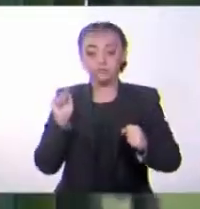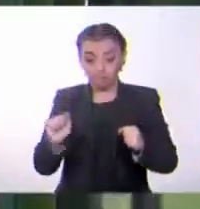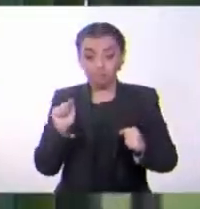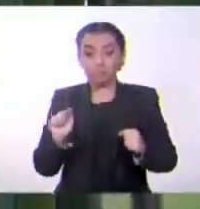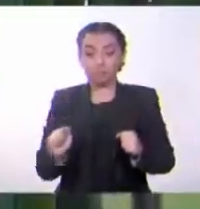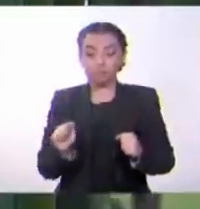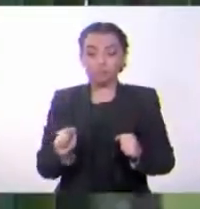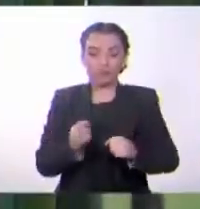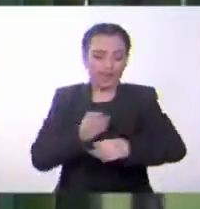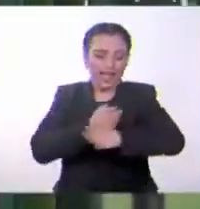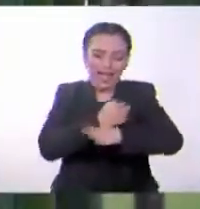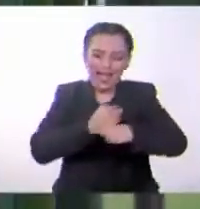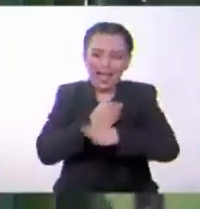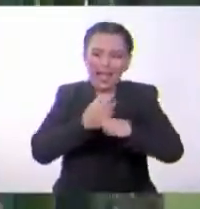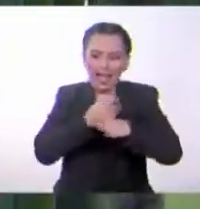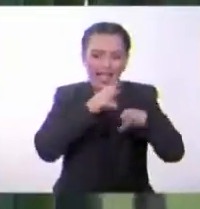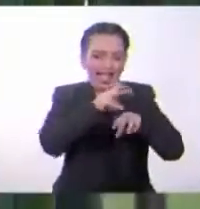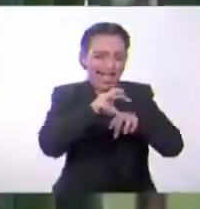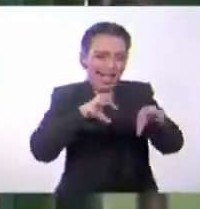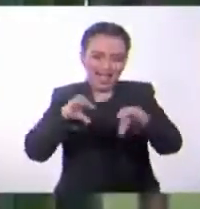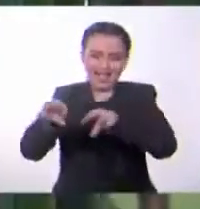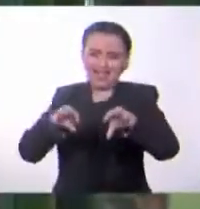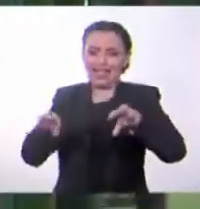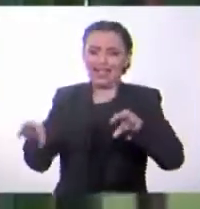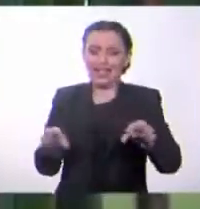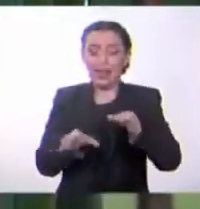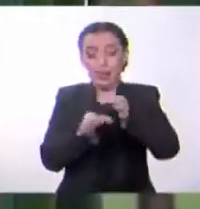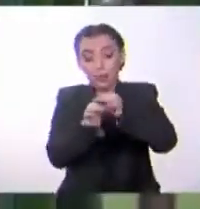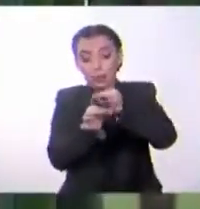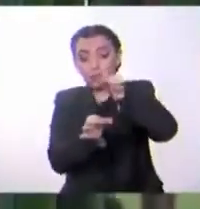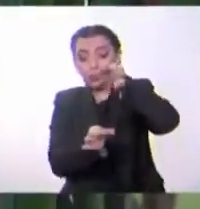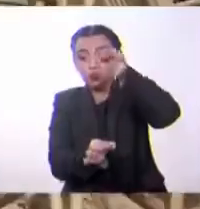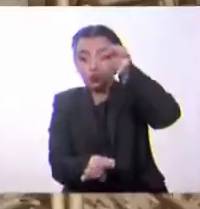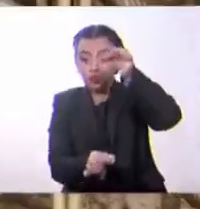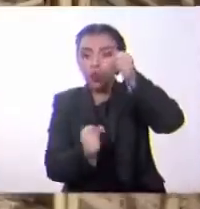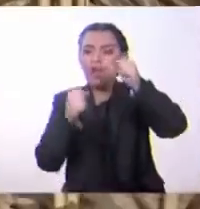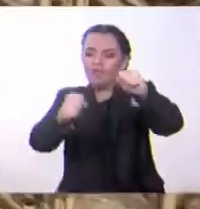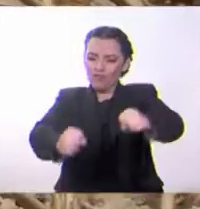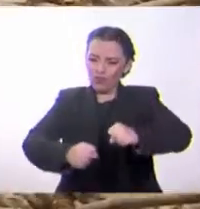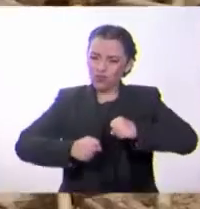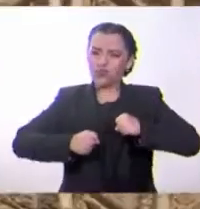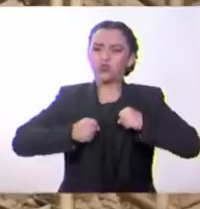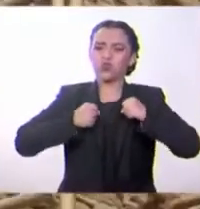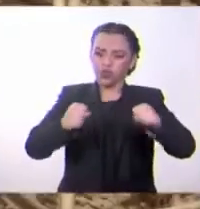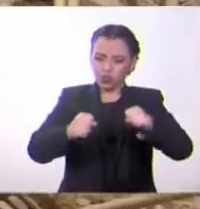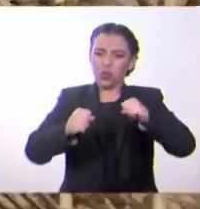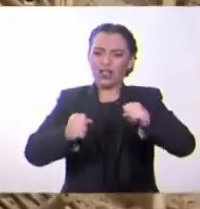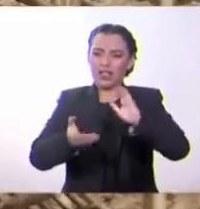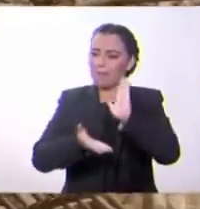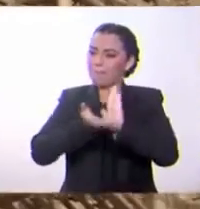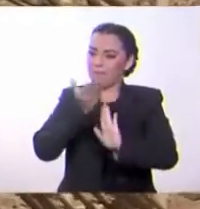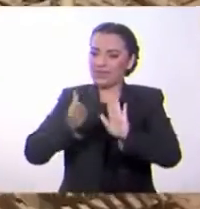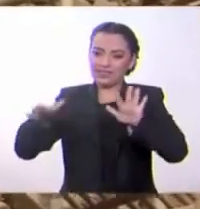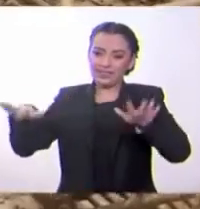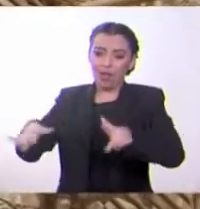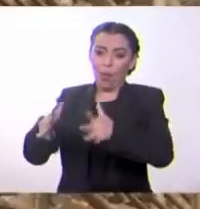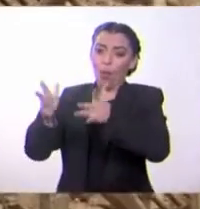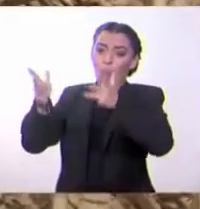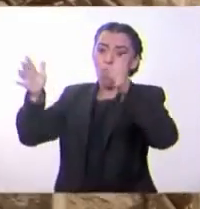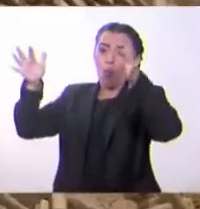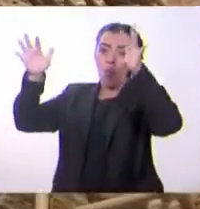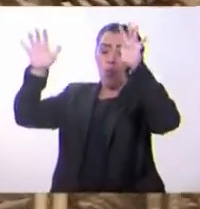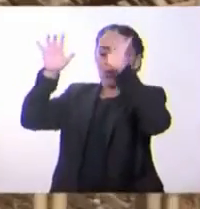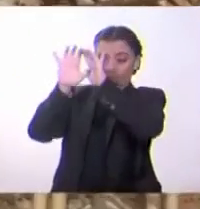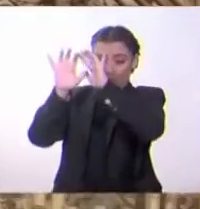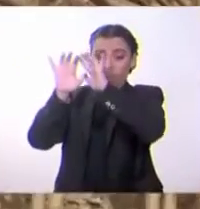maderas por su fuerza y dureza, el bambú es superior al roble. Por supuesto, también al pino y abeto, que son las